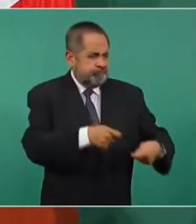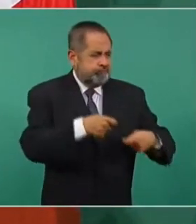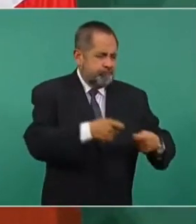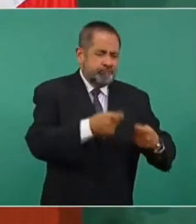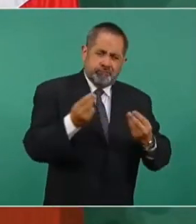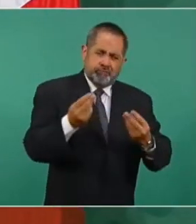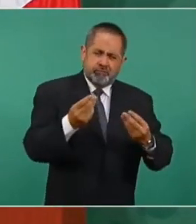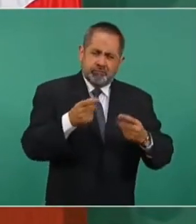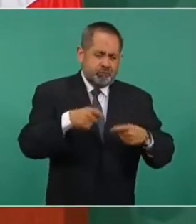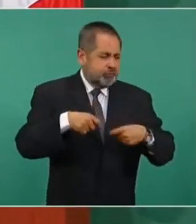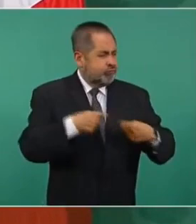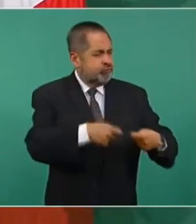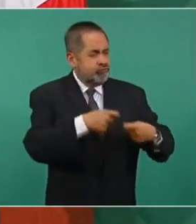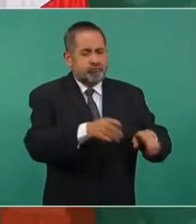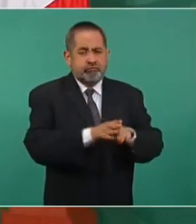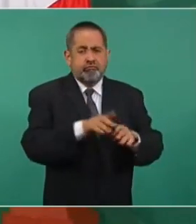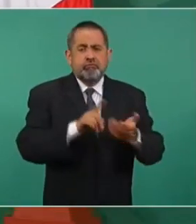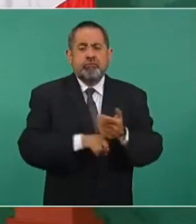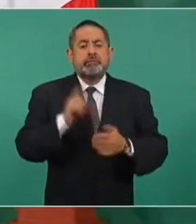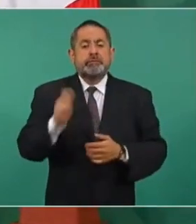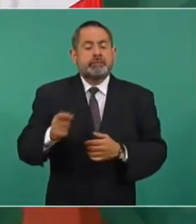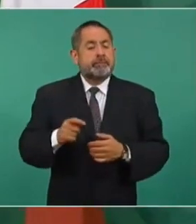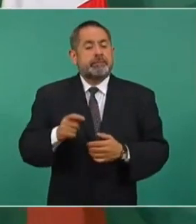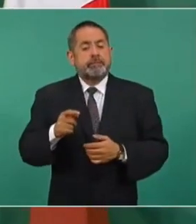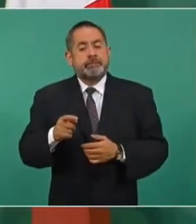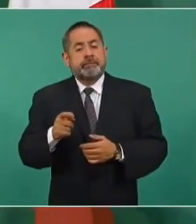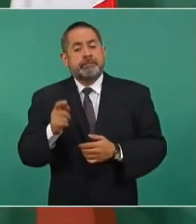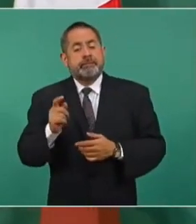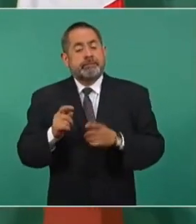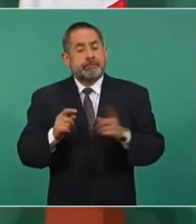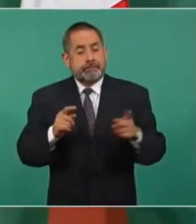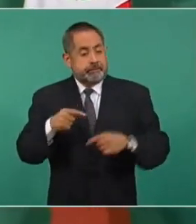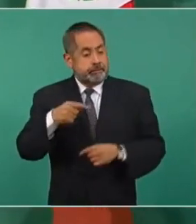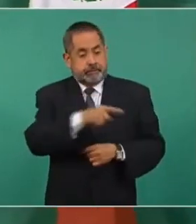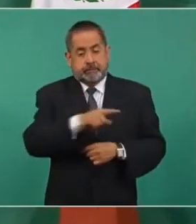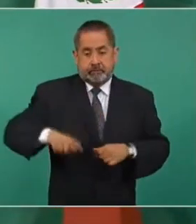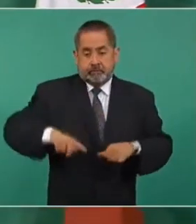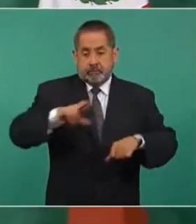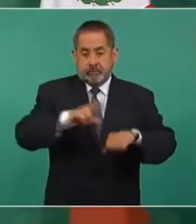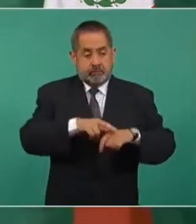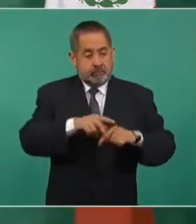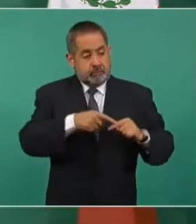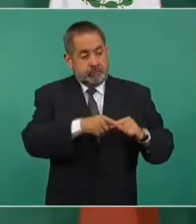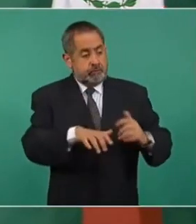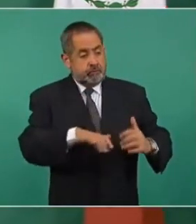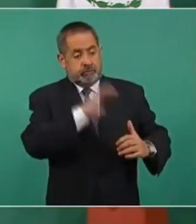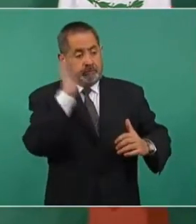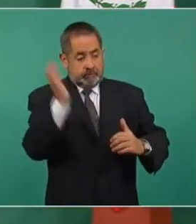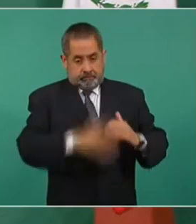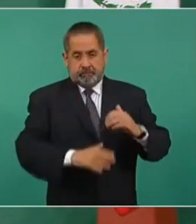el que haya terminado su mandato,